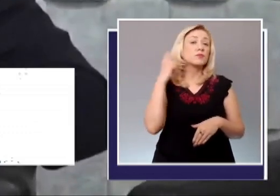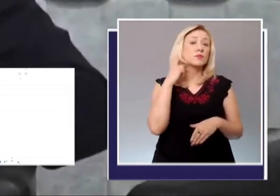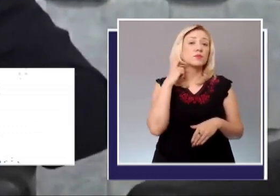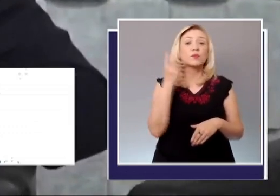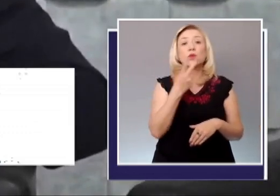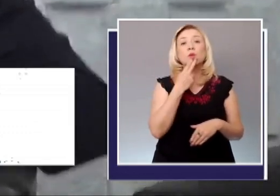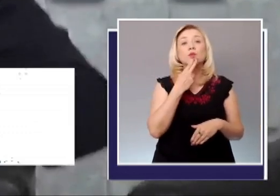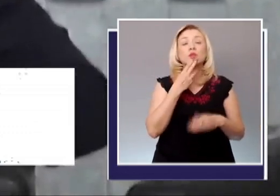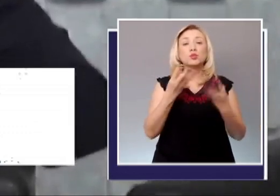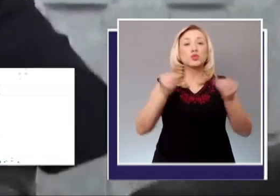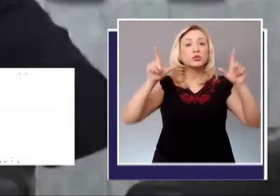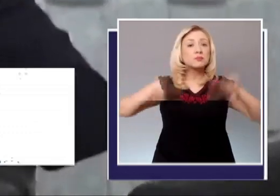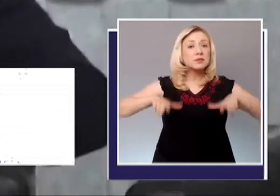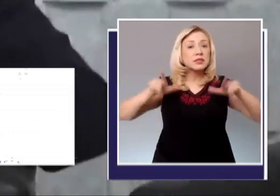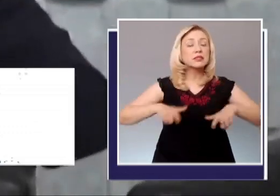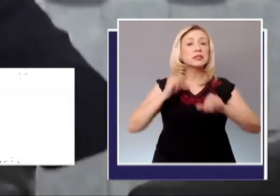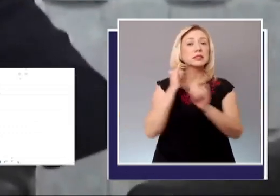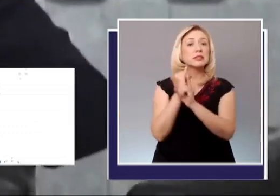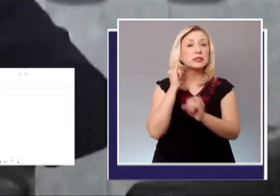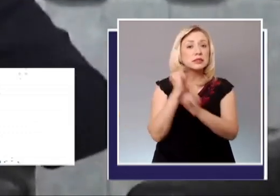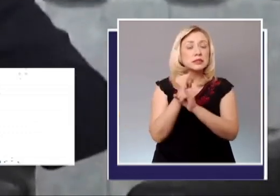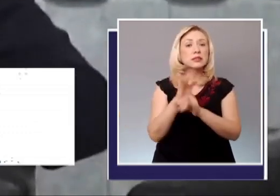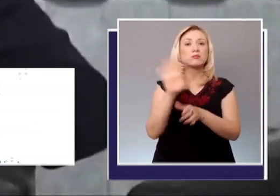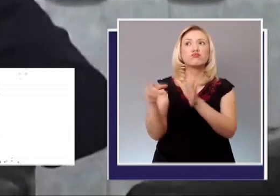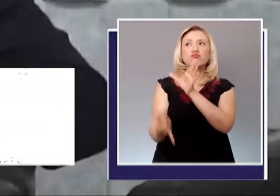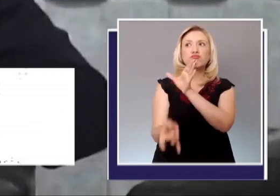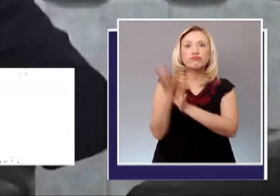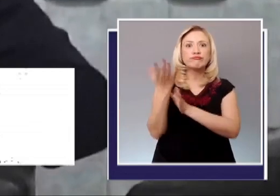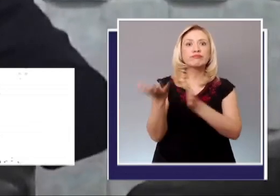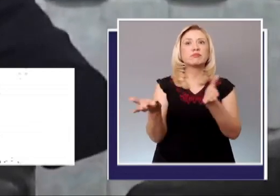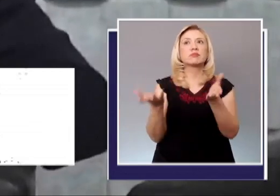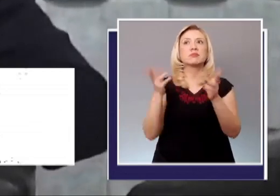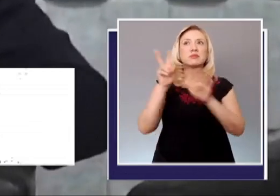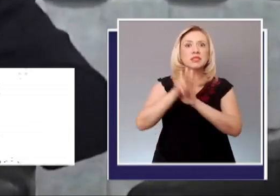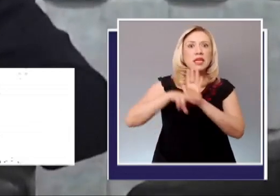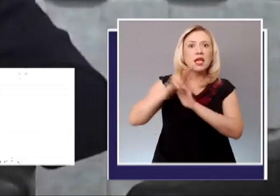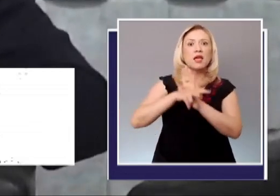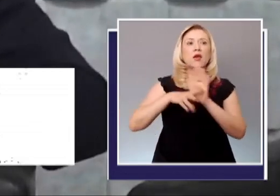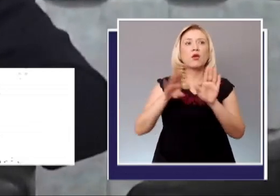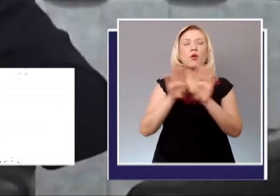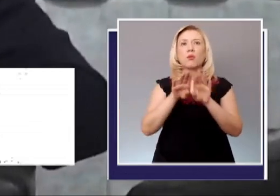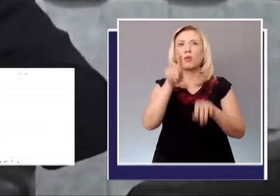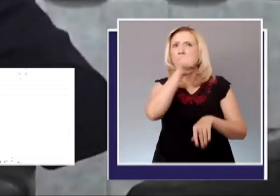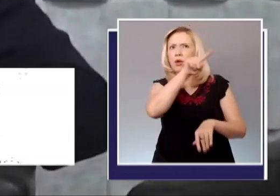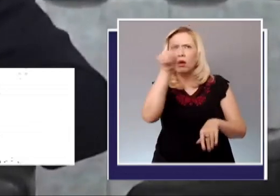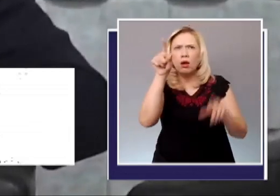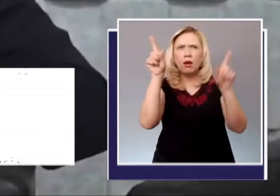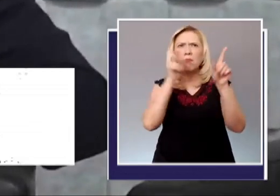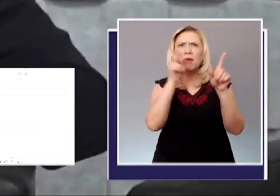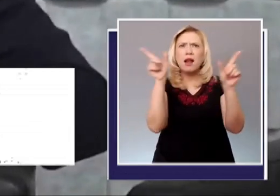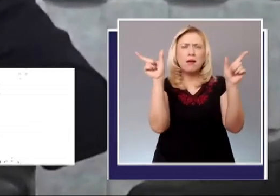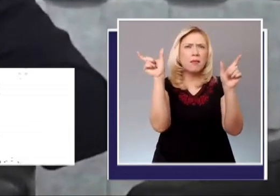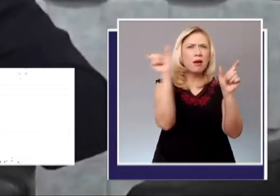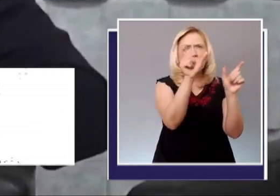los algoritmos, nos filtran la información y también,